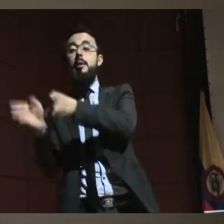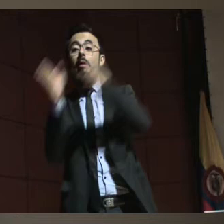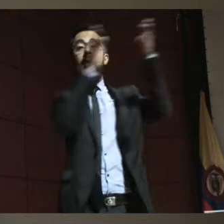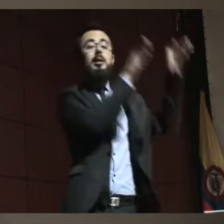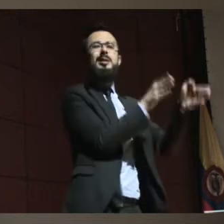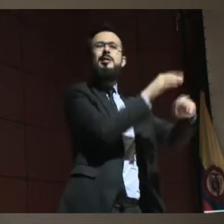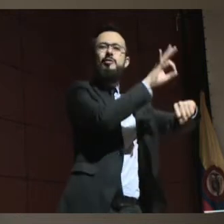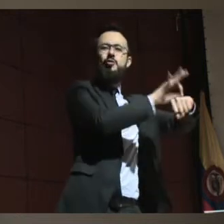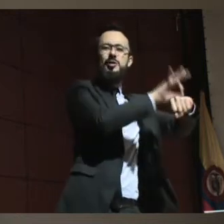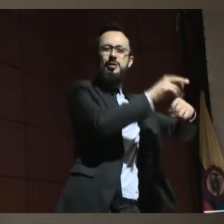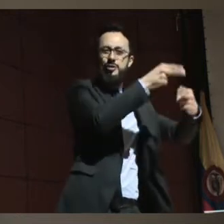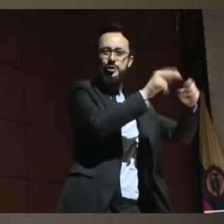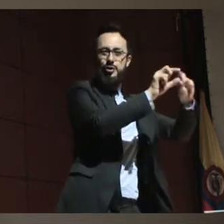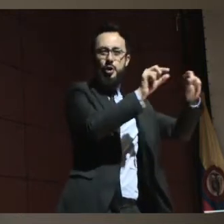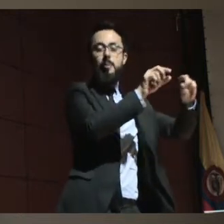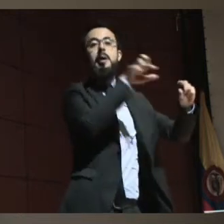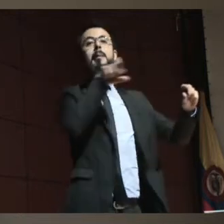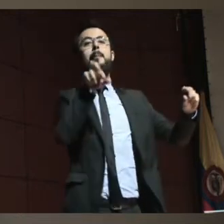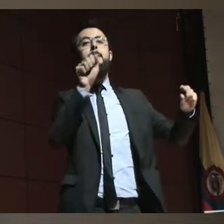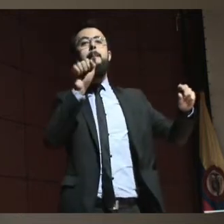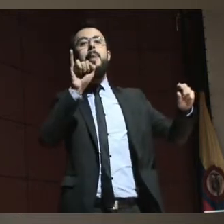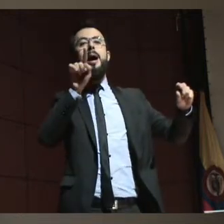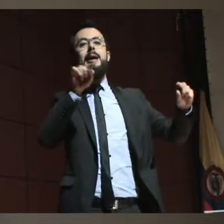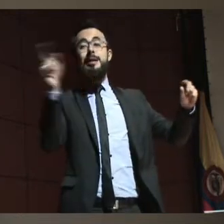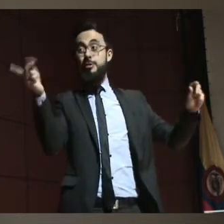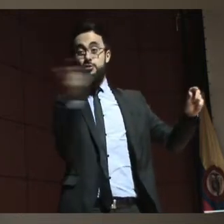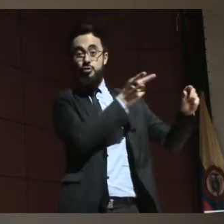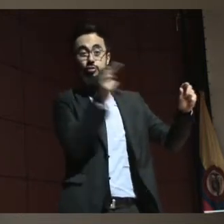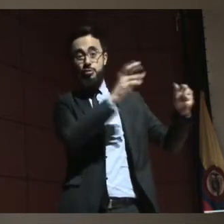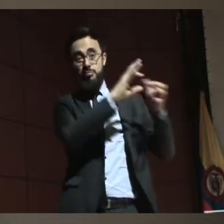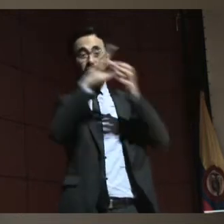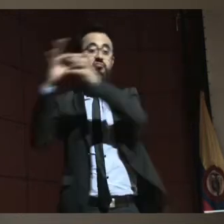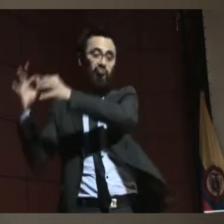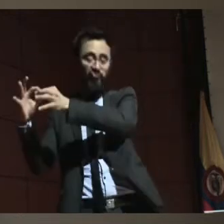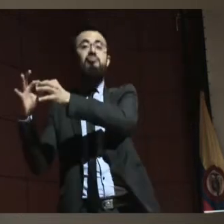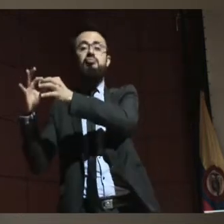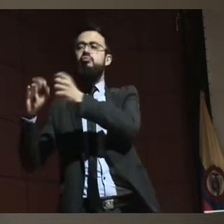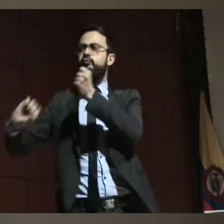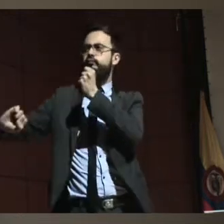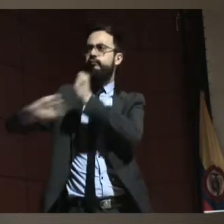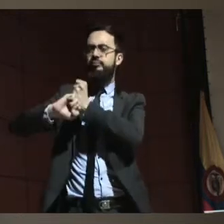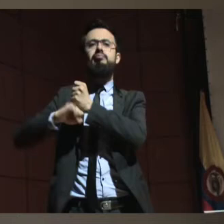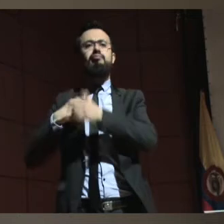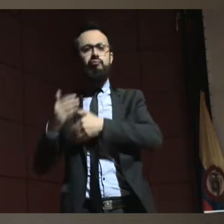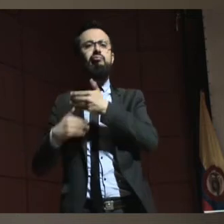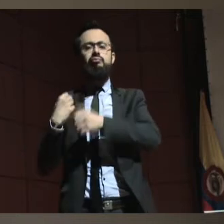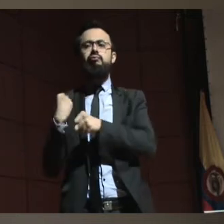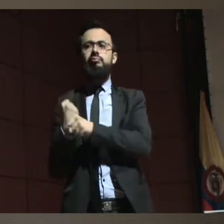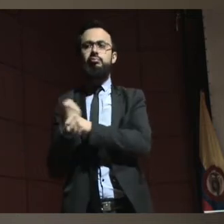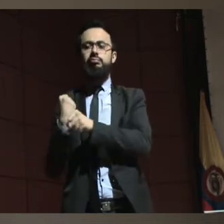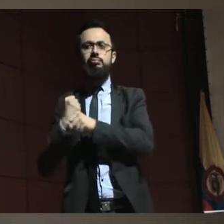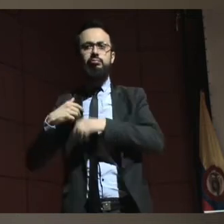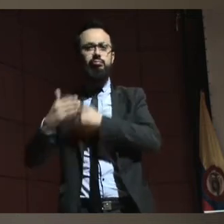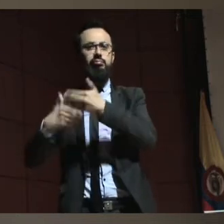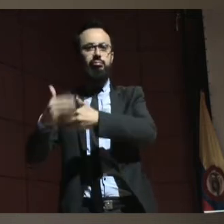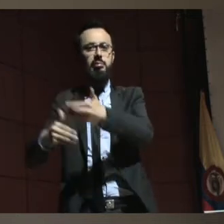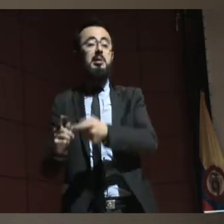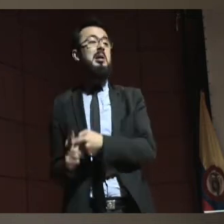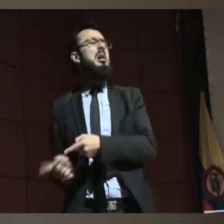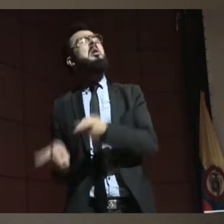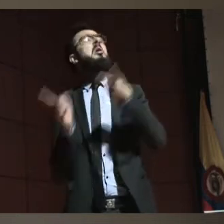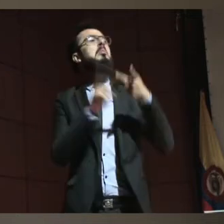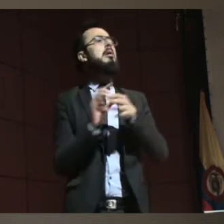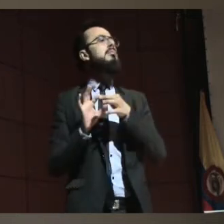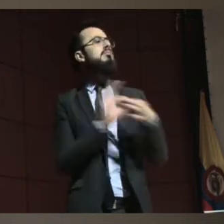de las entidades que más ha trabajado en este tema junto con instituciones que que trabajan con personas con